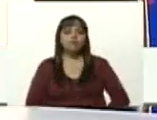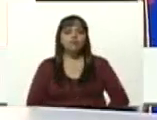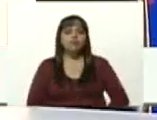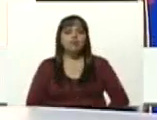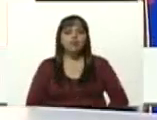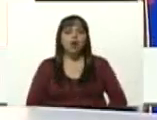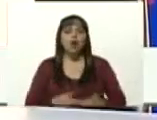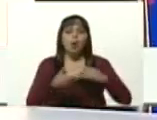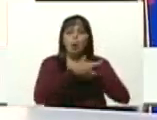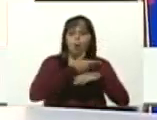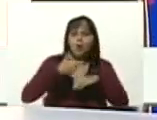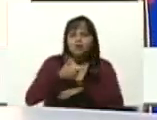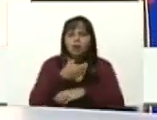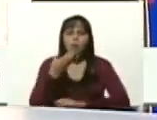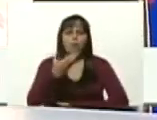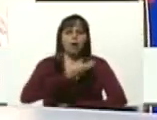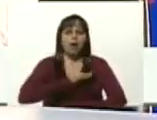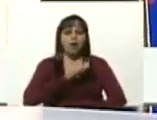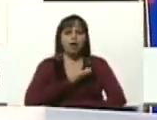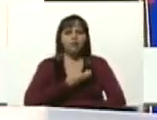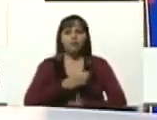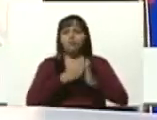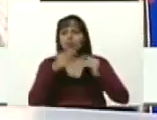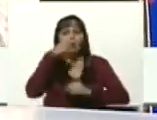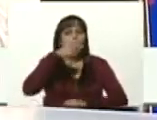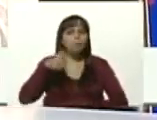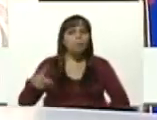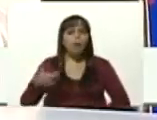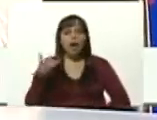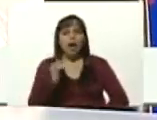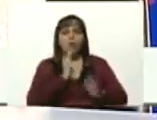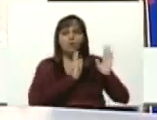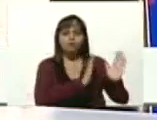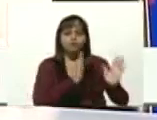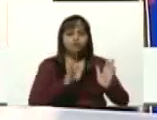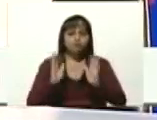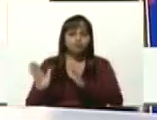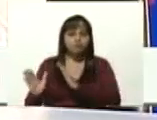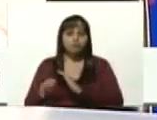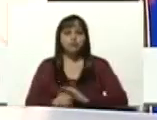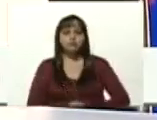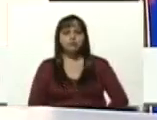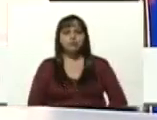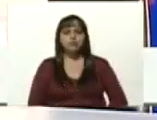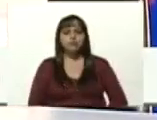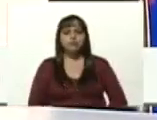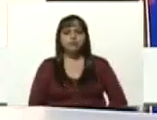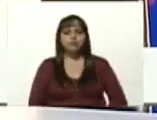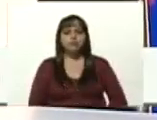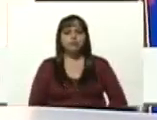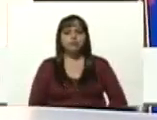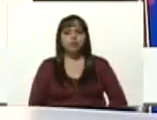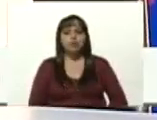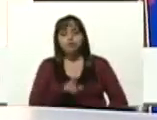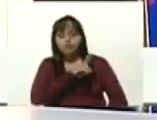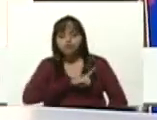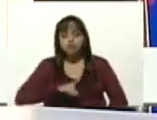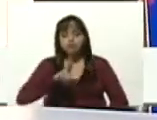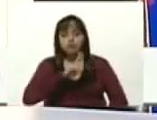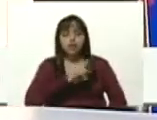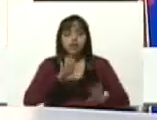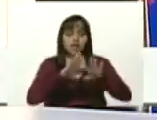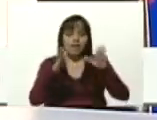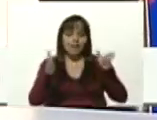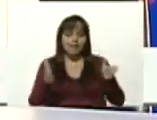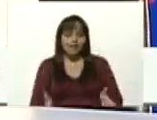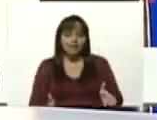gobernadores están los alcaldes está el poder popular organizado en el territorio a través de la mesa